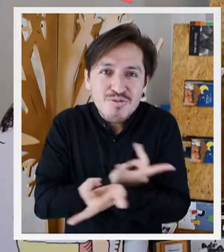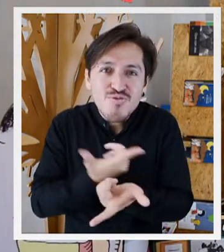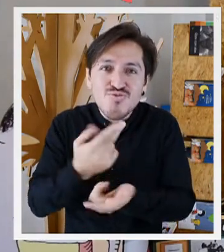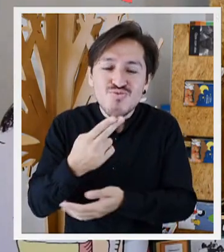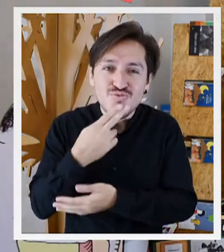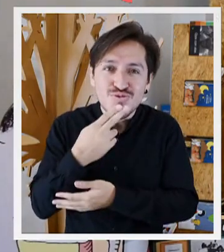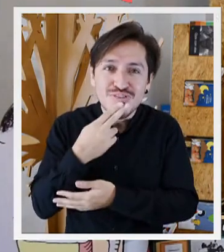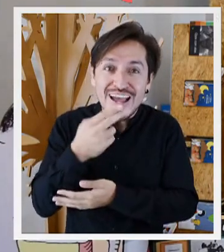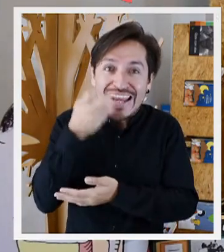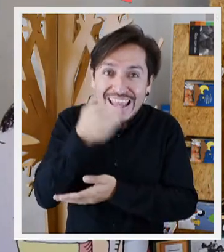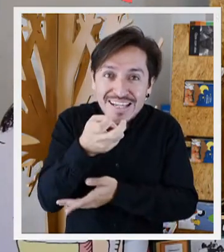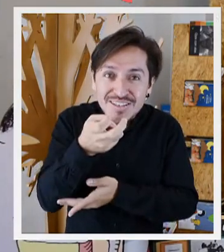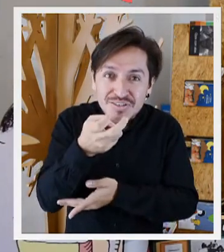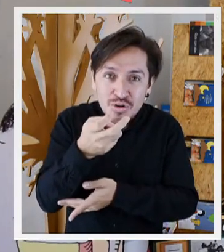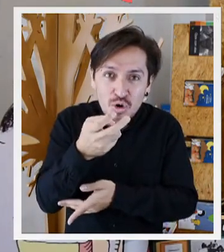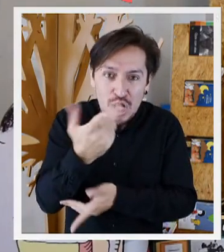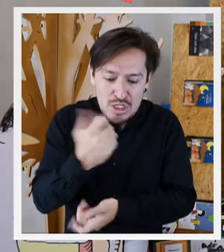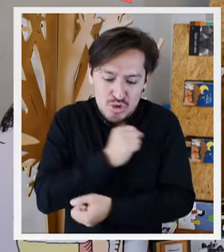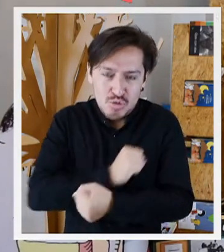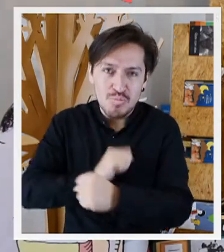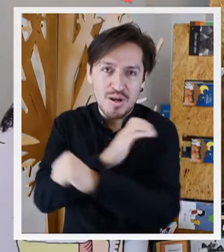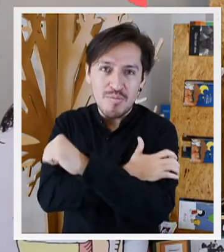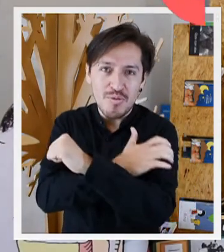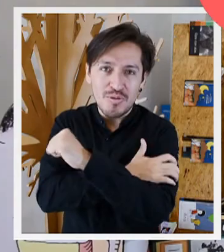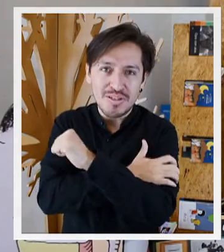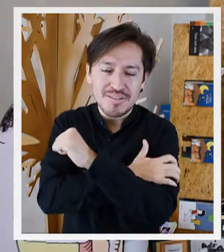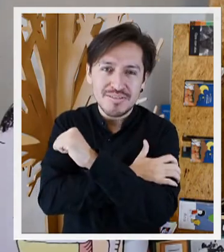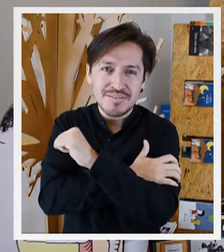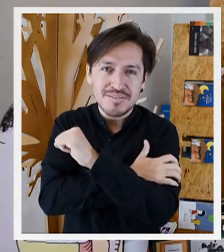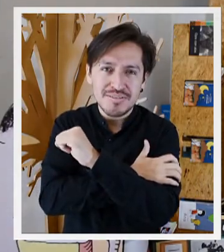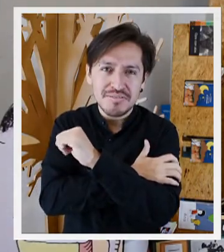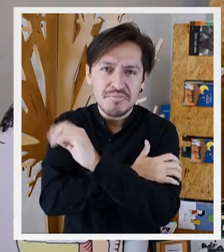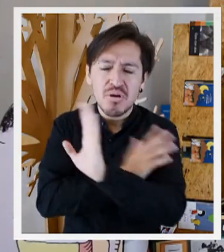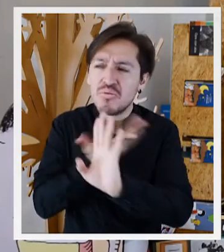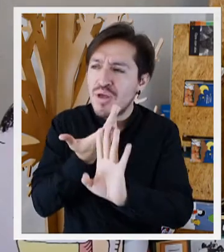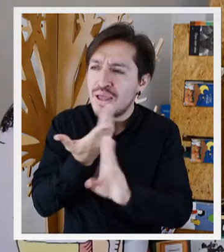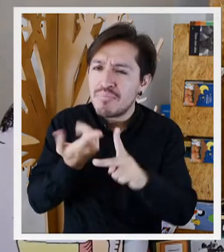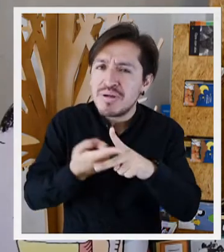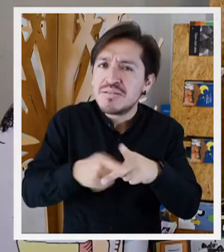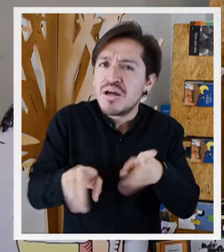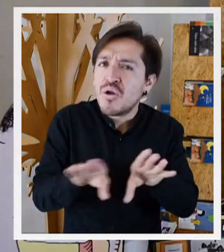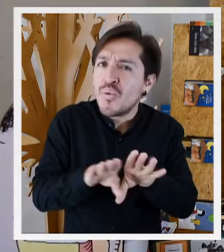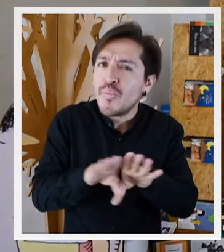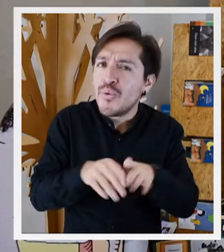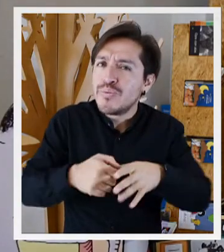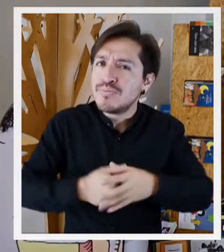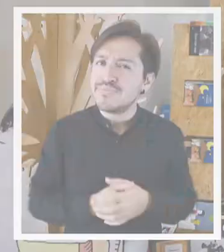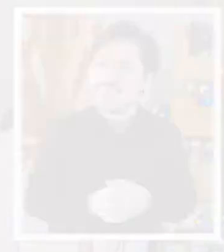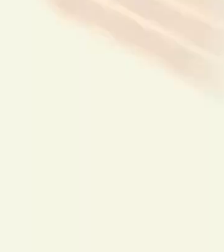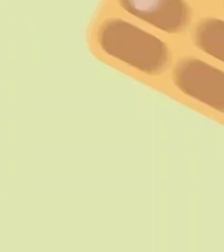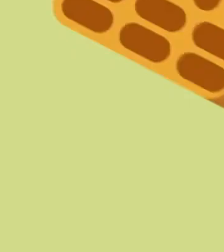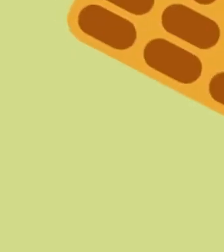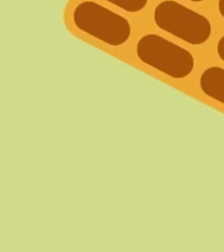pasaría si empezaba a usar ese superpoder encontrado en mí. A mi favor, ¿por dónde debería empezar?